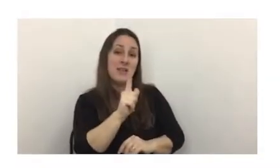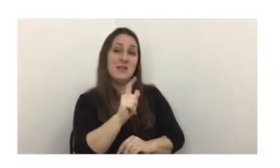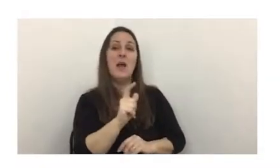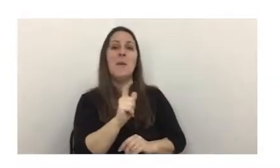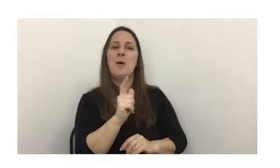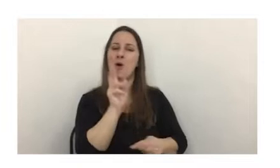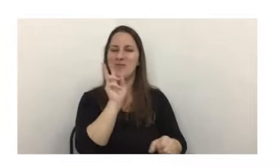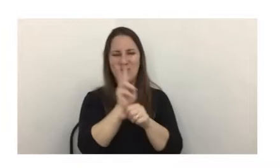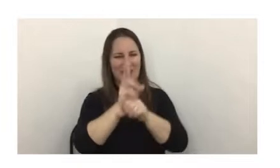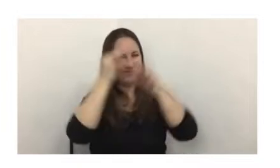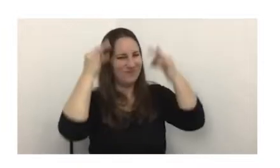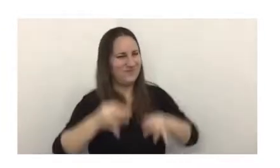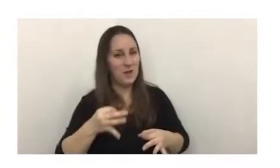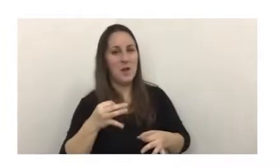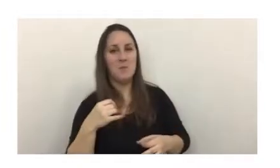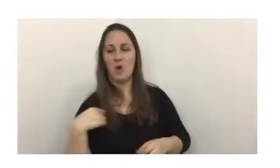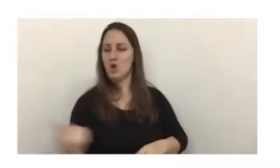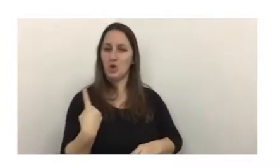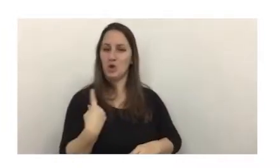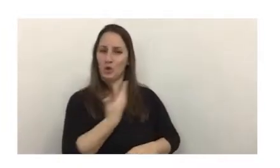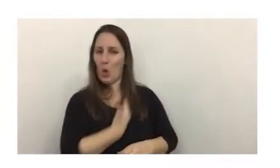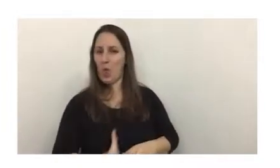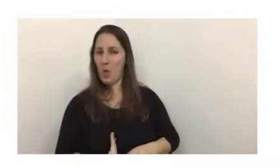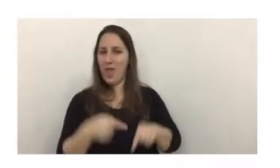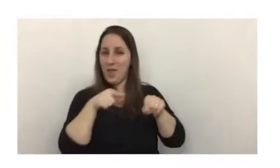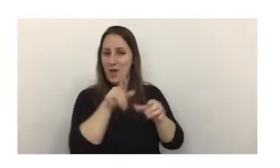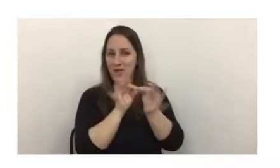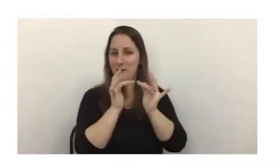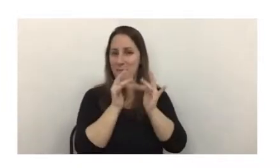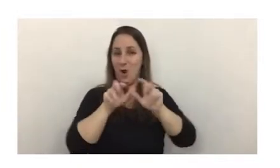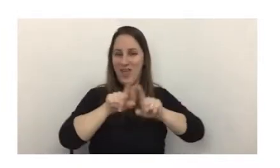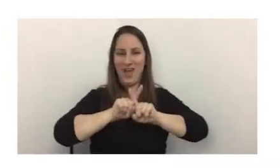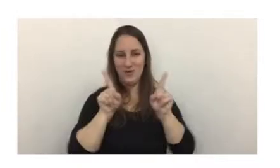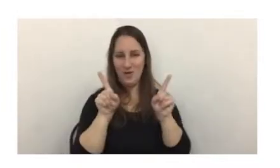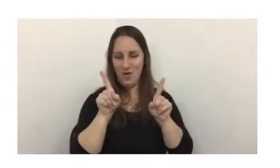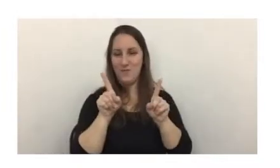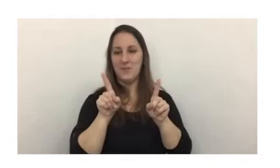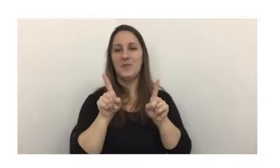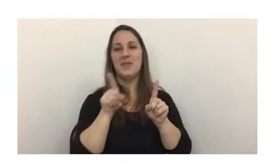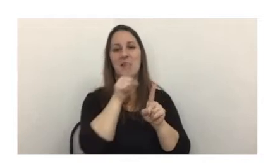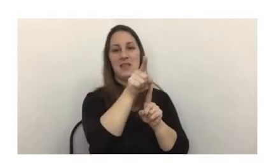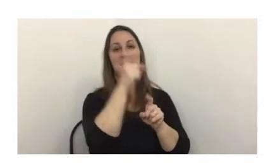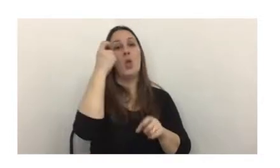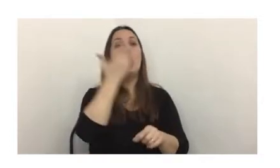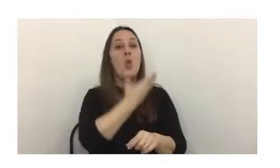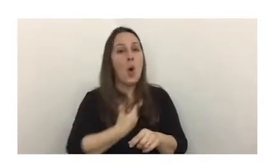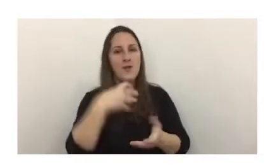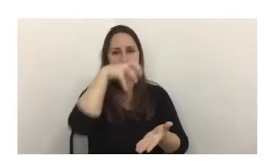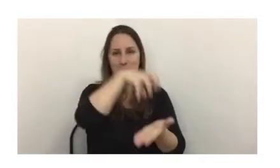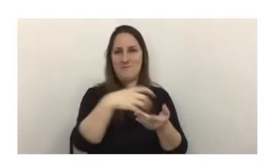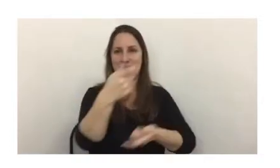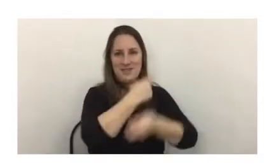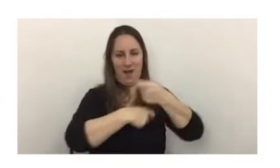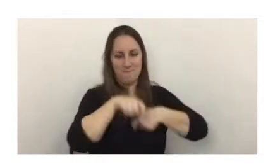insegura Porque no somos nosotros los verdaderos dueños de la criptomoneda sino que es el exchange Lo más seguro